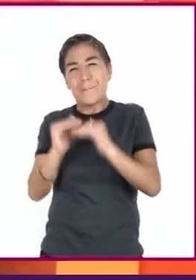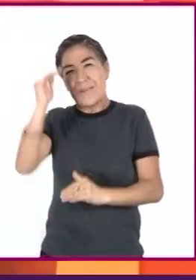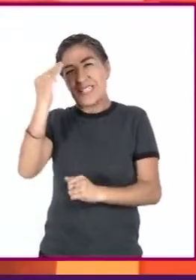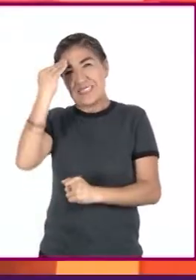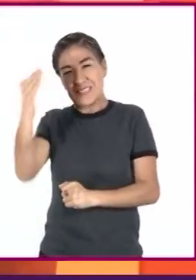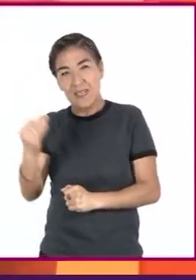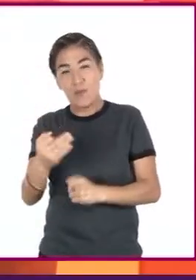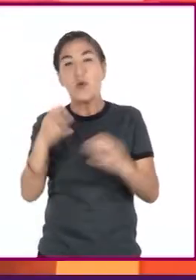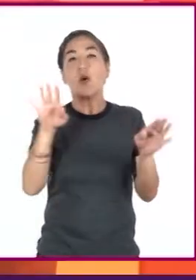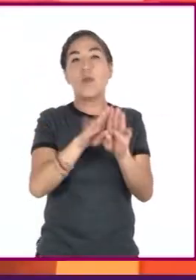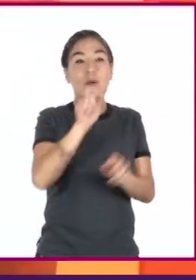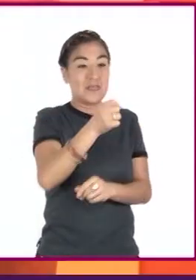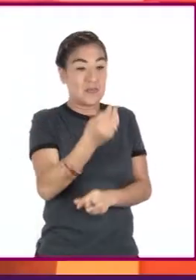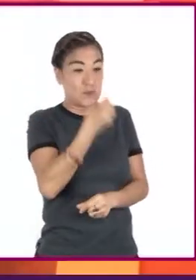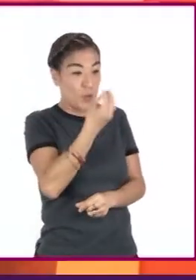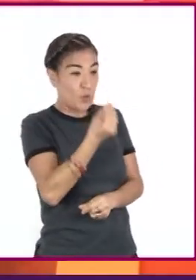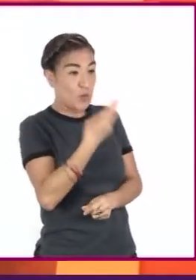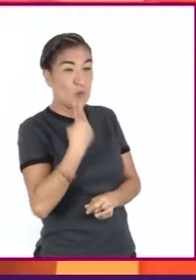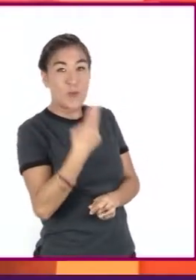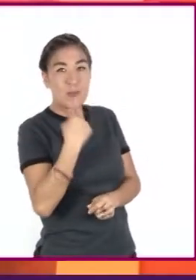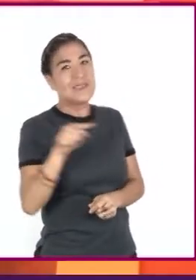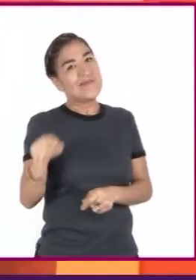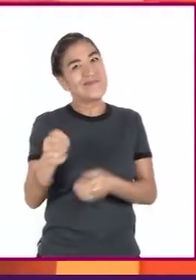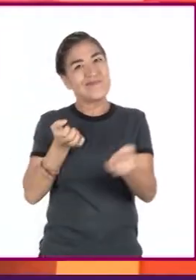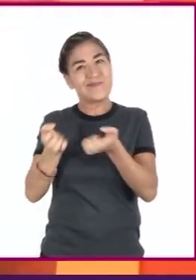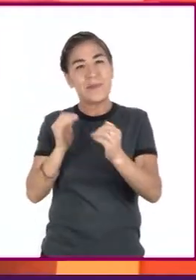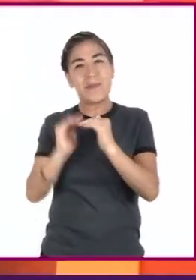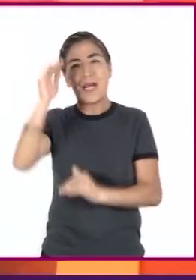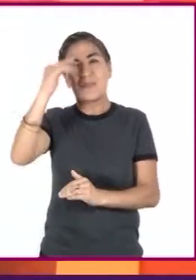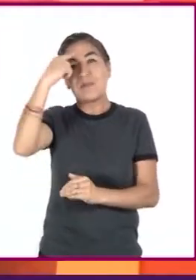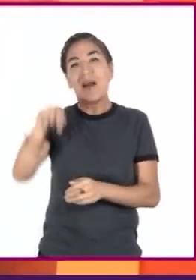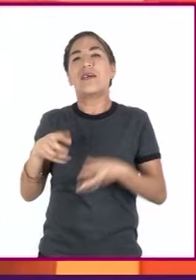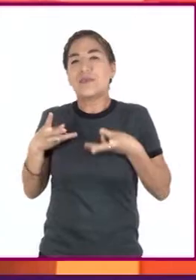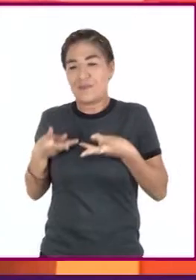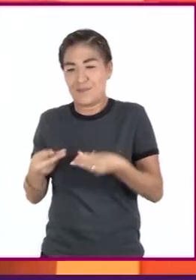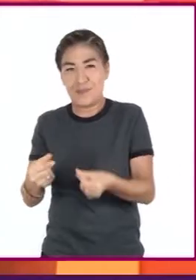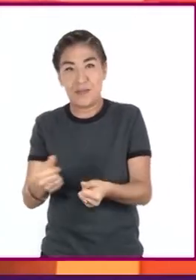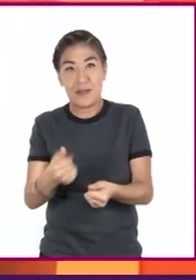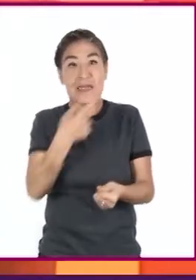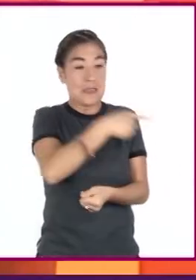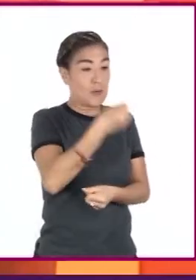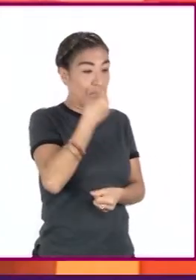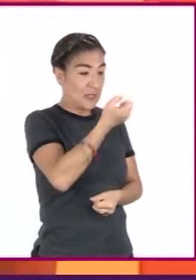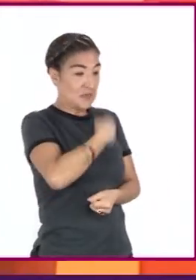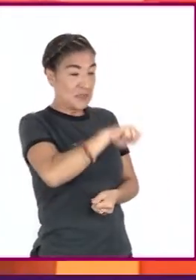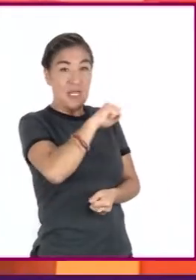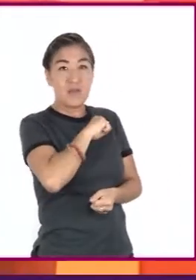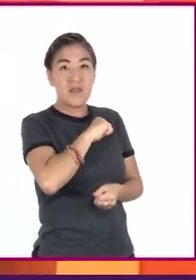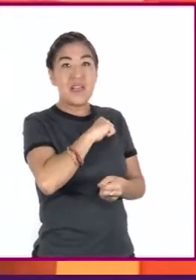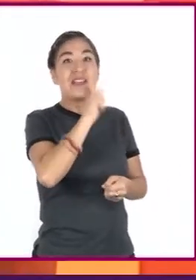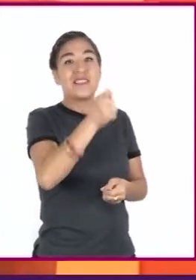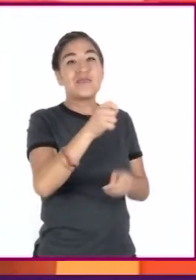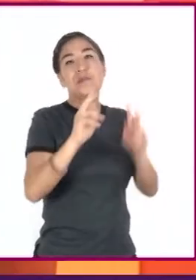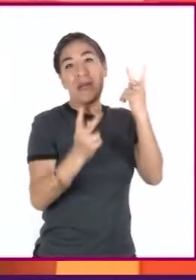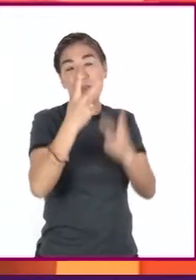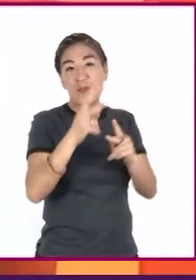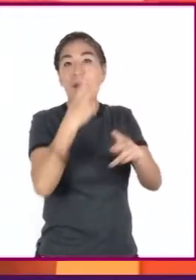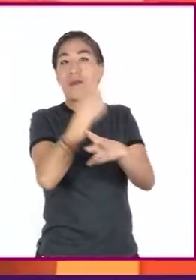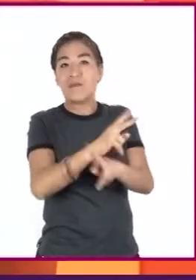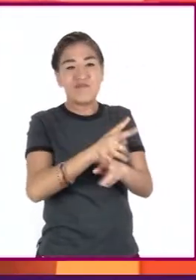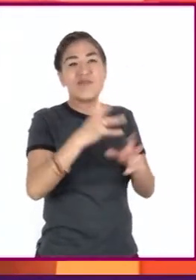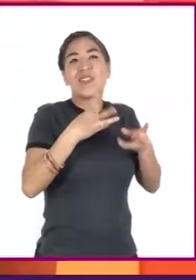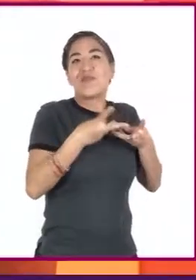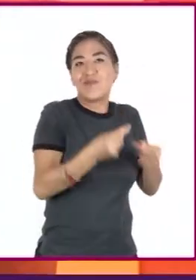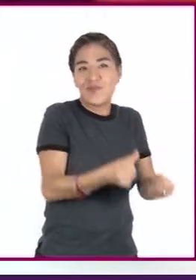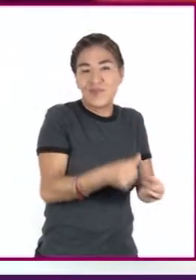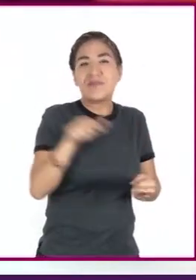con altos niveles calóricos es demasiada, mientras que los alimentos saludables se consumen menos. ¿Cierto, maestra